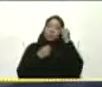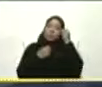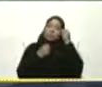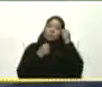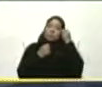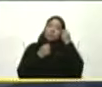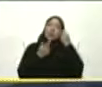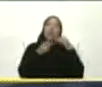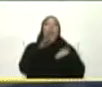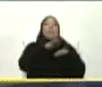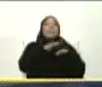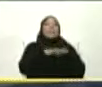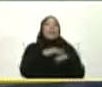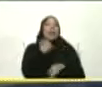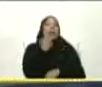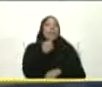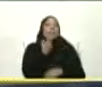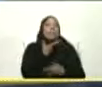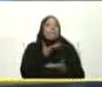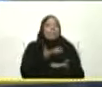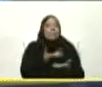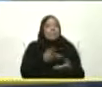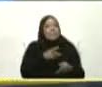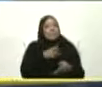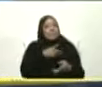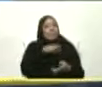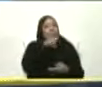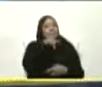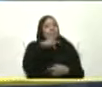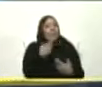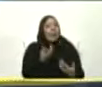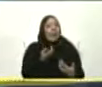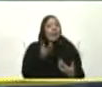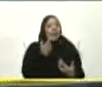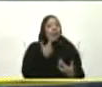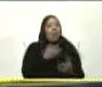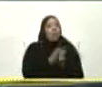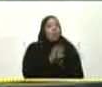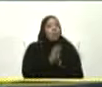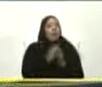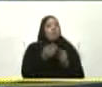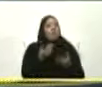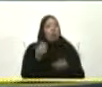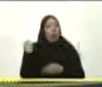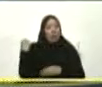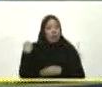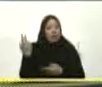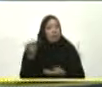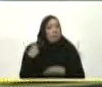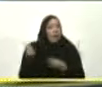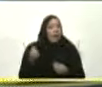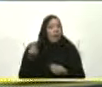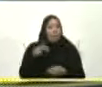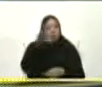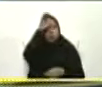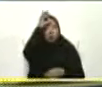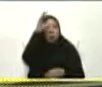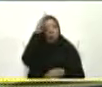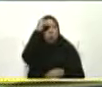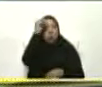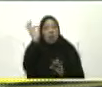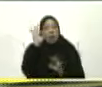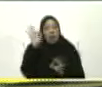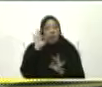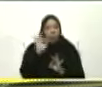Pida por esa boquita Que de pronto Están por darle Yo No La escuela de odontología